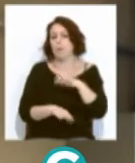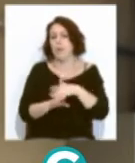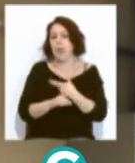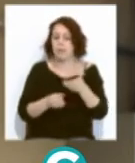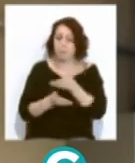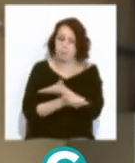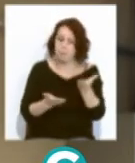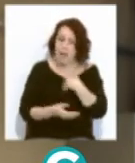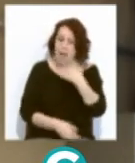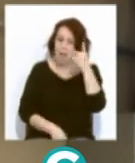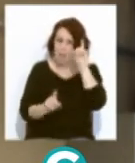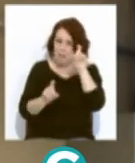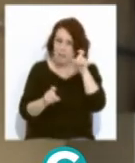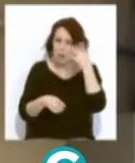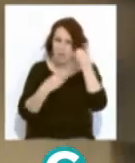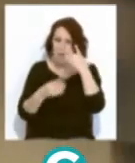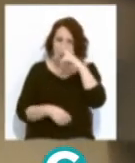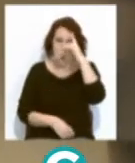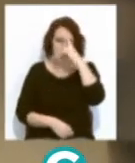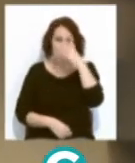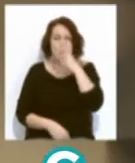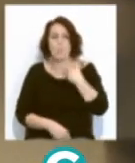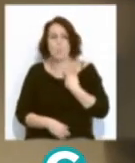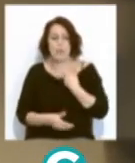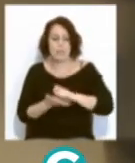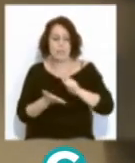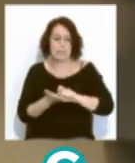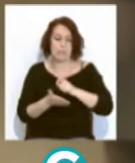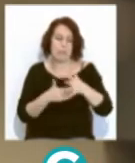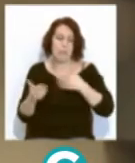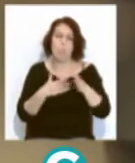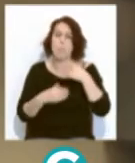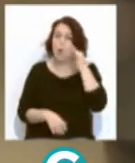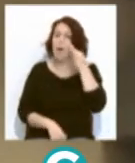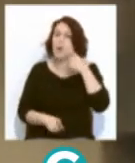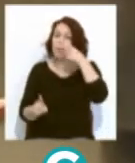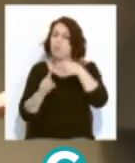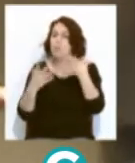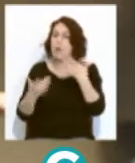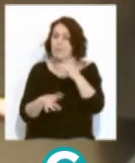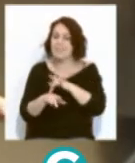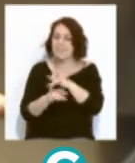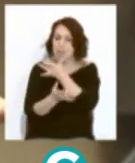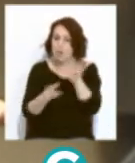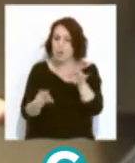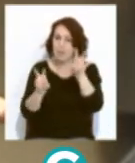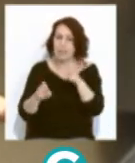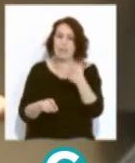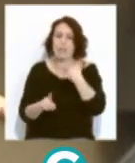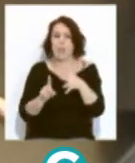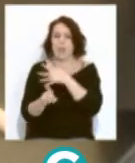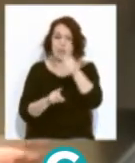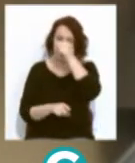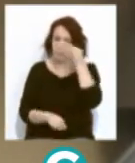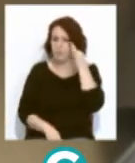y divulgar actividades culturales realizadas por mujeres que tengan por objeto la sensibilización en materia de violencia de género.